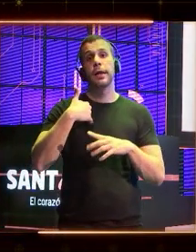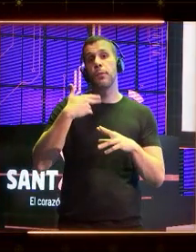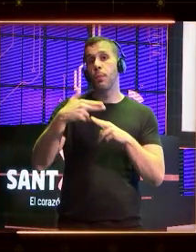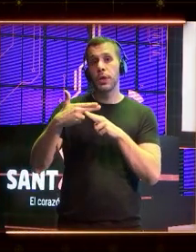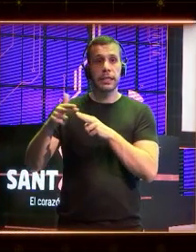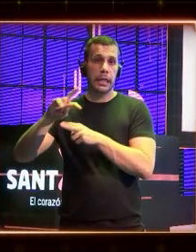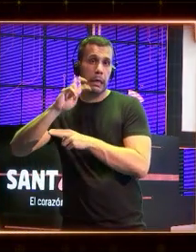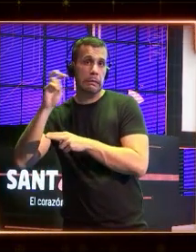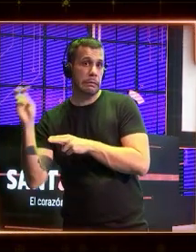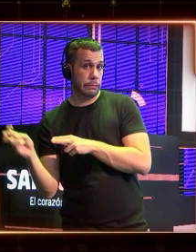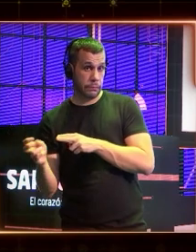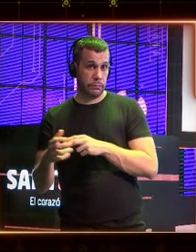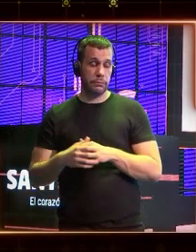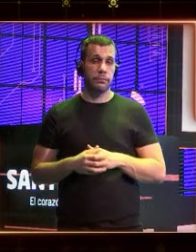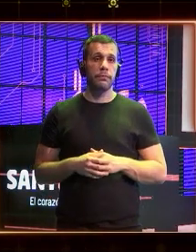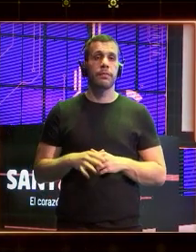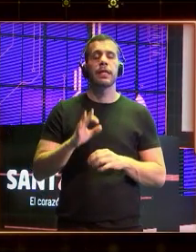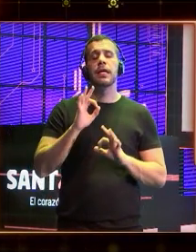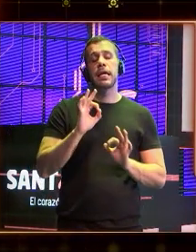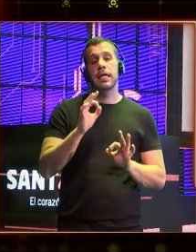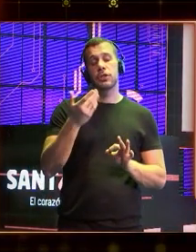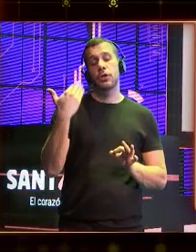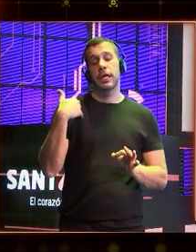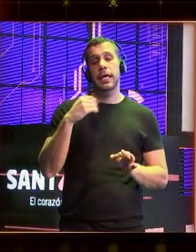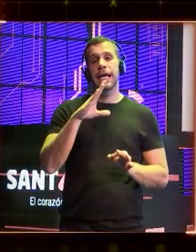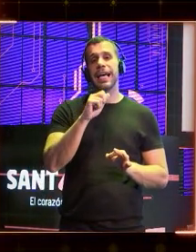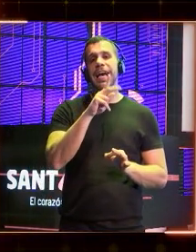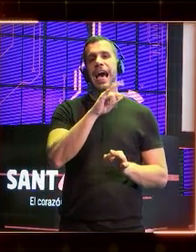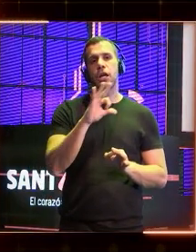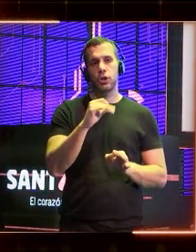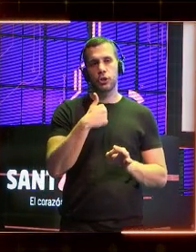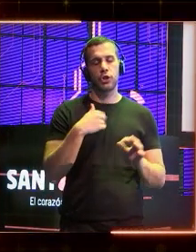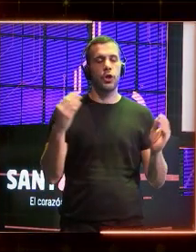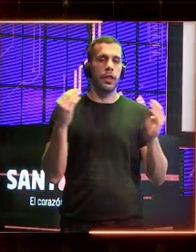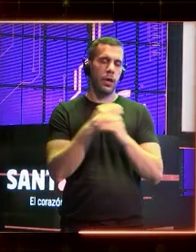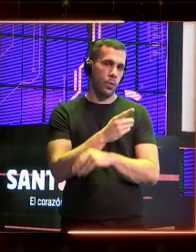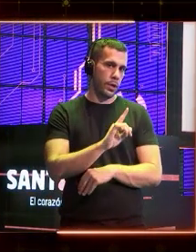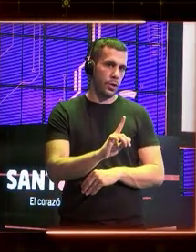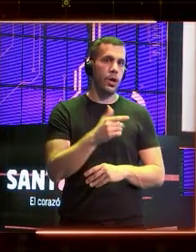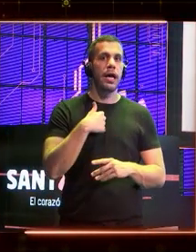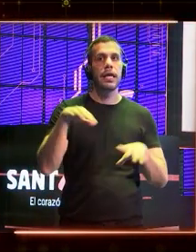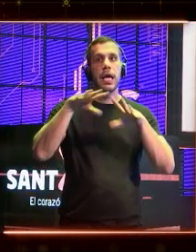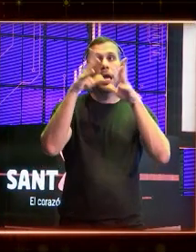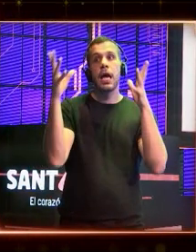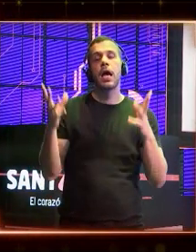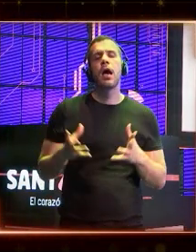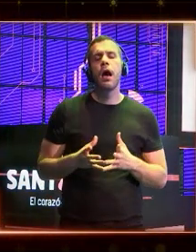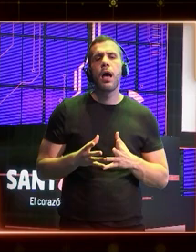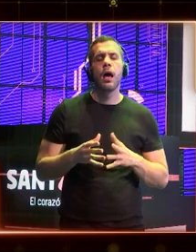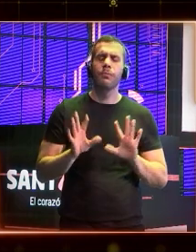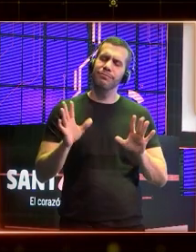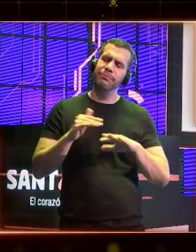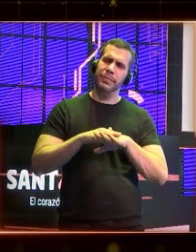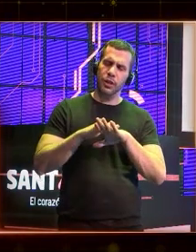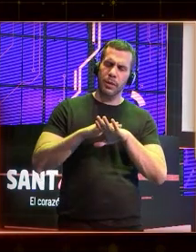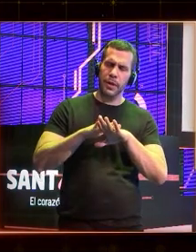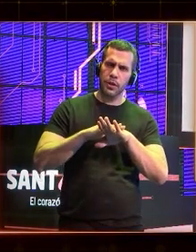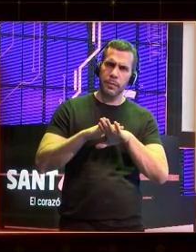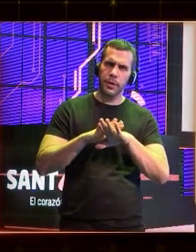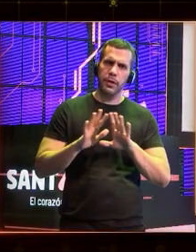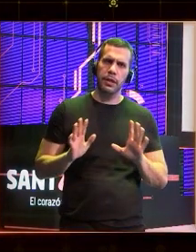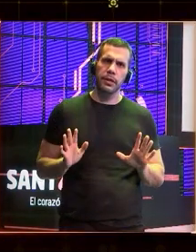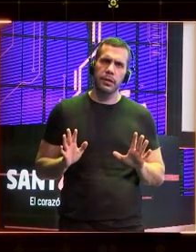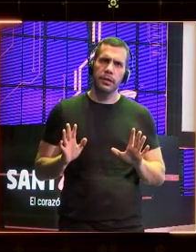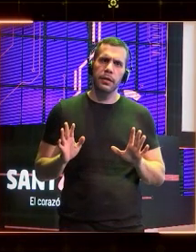decir, que eso que decía Carlos, que no estoy de acuerdo de que, bueno, va a venir un mundo y se nos va a cargar los supuestos de trabajo. No, perdona, perdona, perdona, perdona.